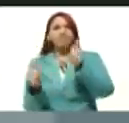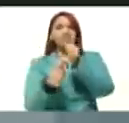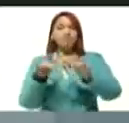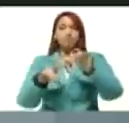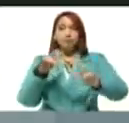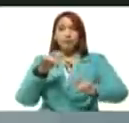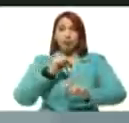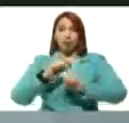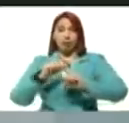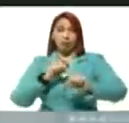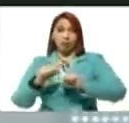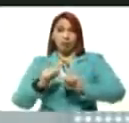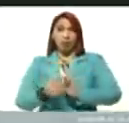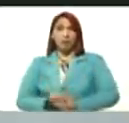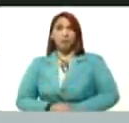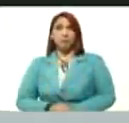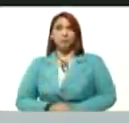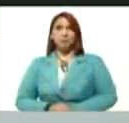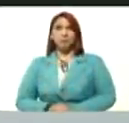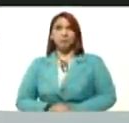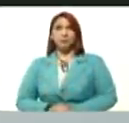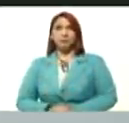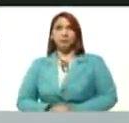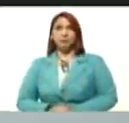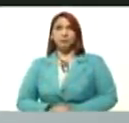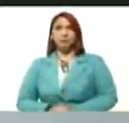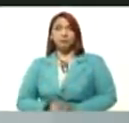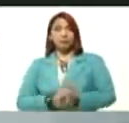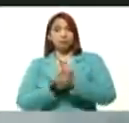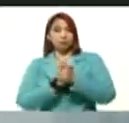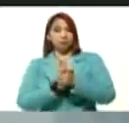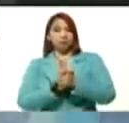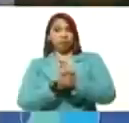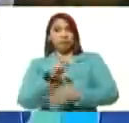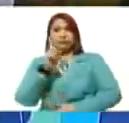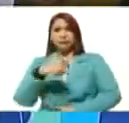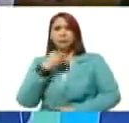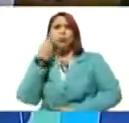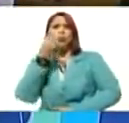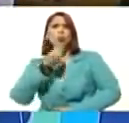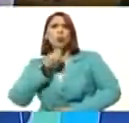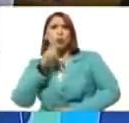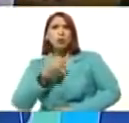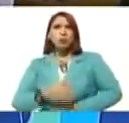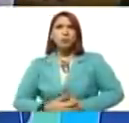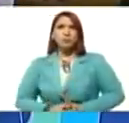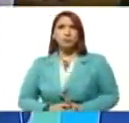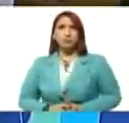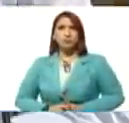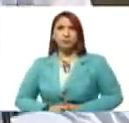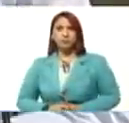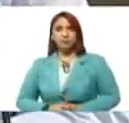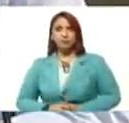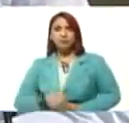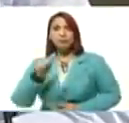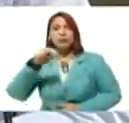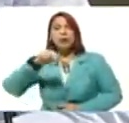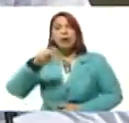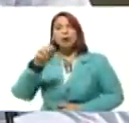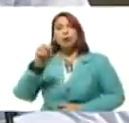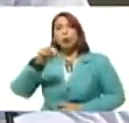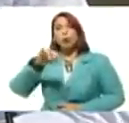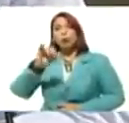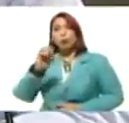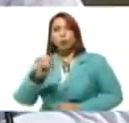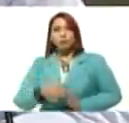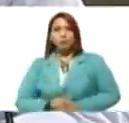equipo de movilización, está el compañero también de la juventud, Antonio Galíndez, de los Galíndez